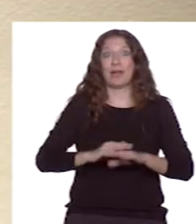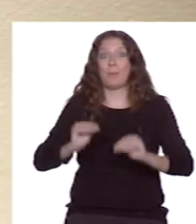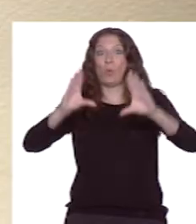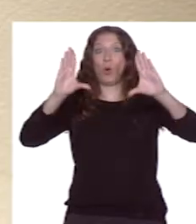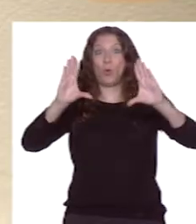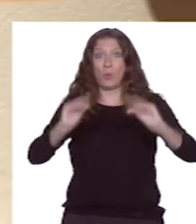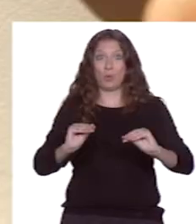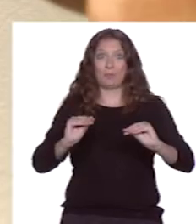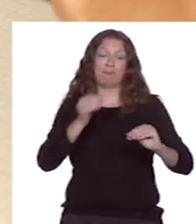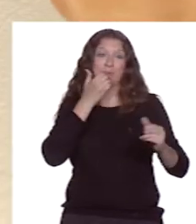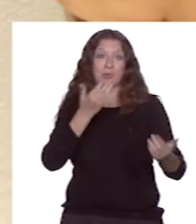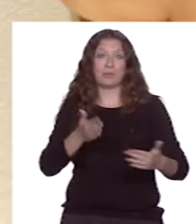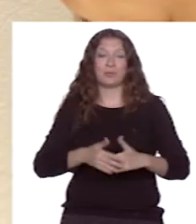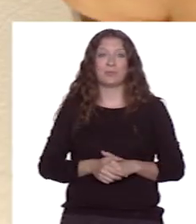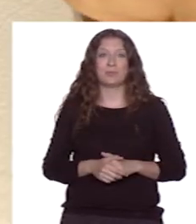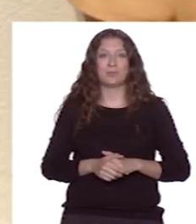que está aquí.